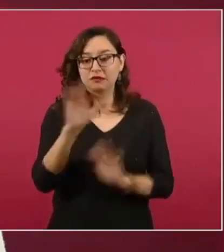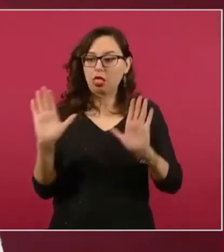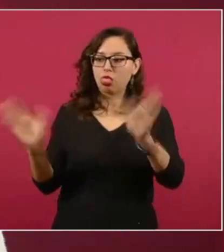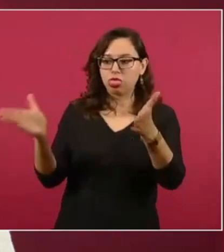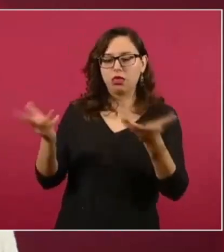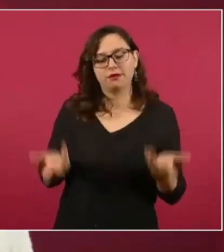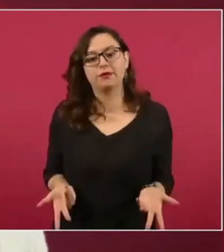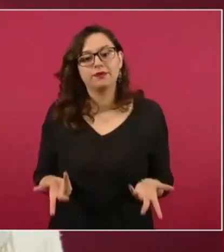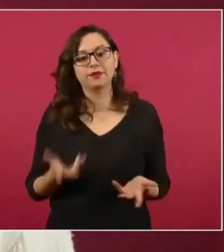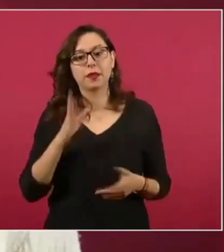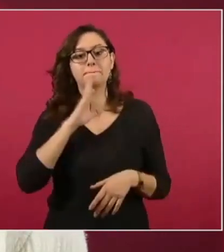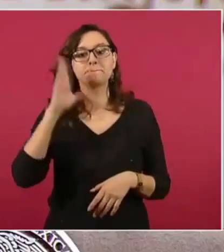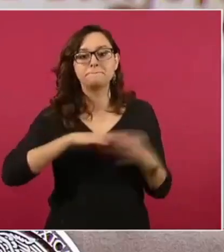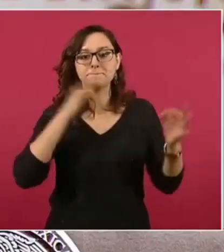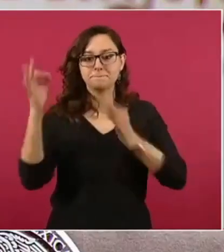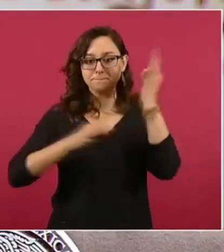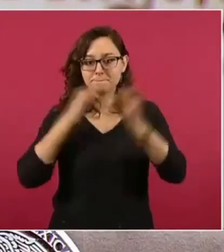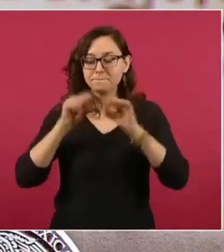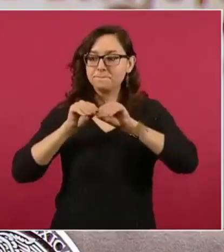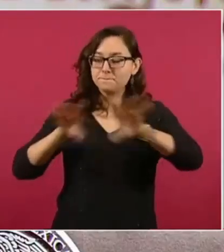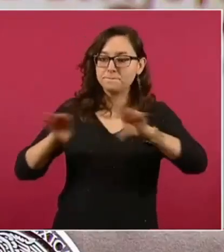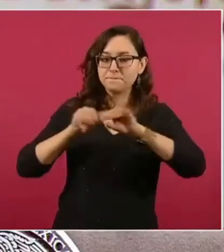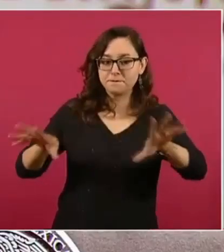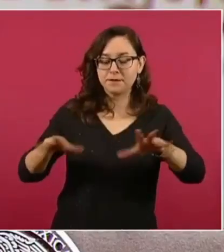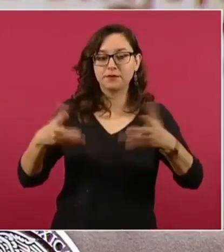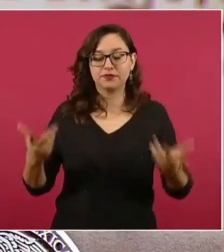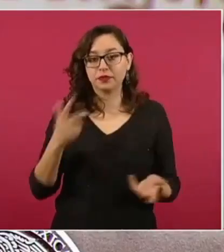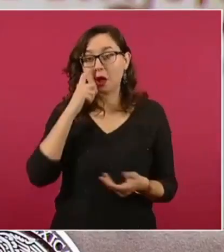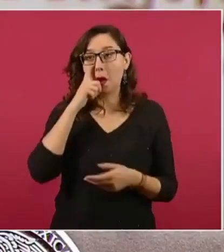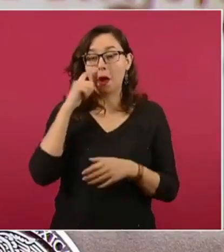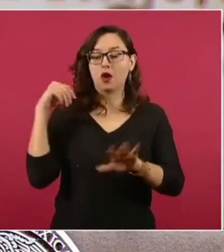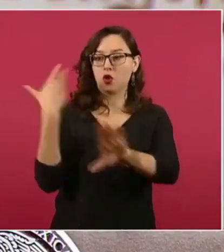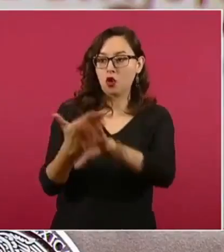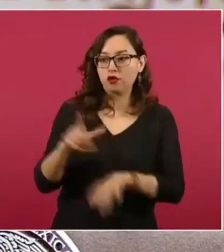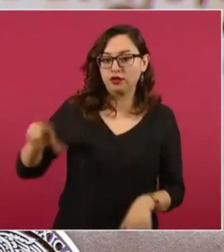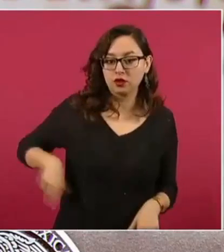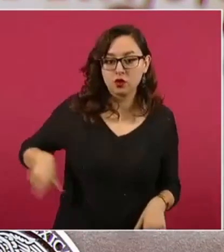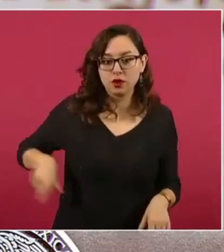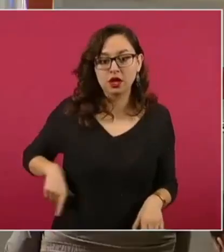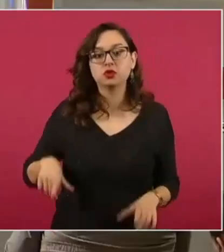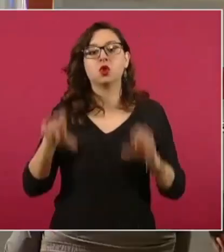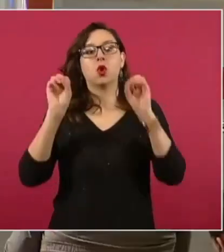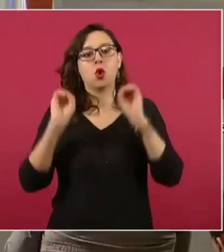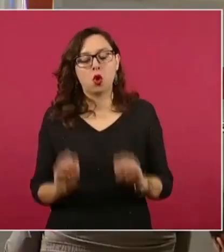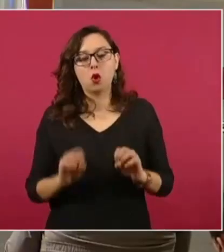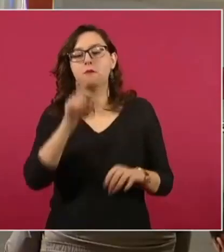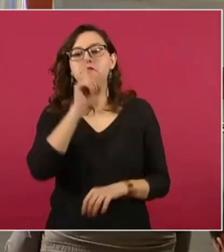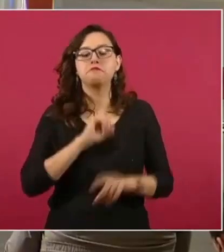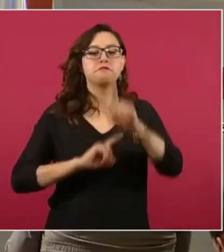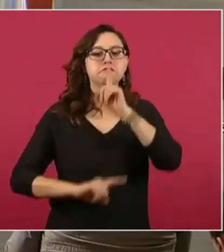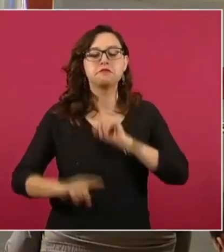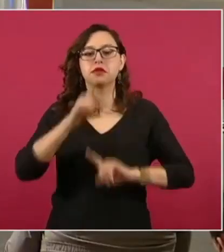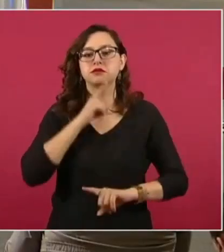malintencionados con intenciones perversas que van desde el descrédito a la labor de funcionarios hasta la difamación